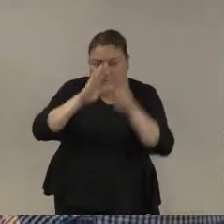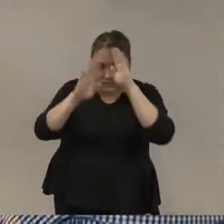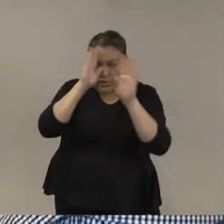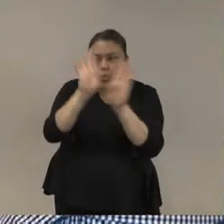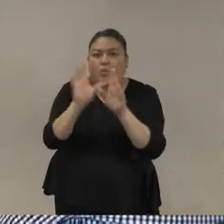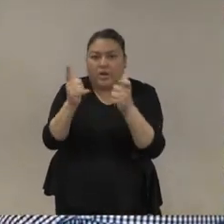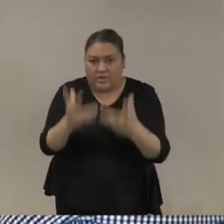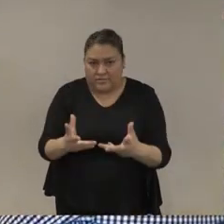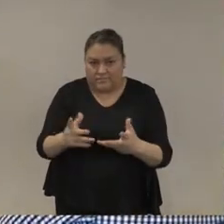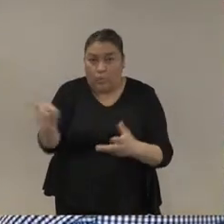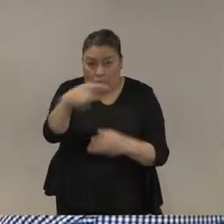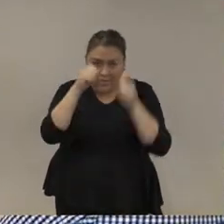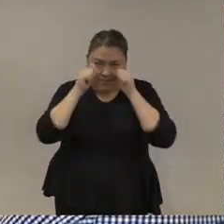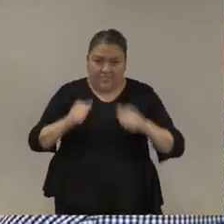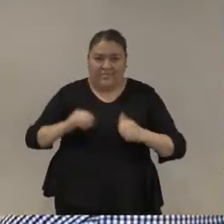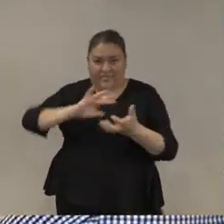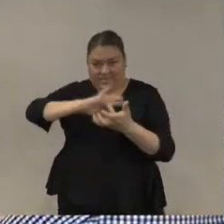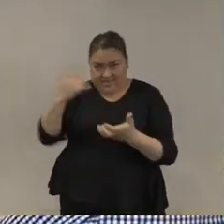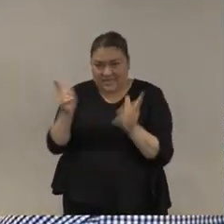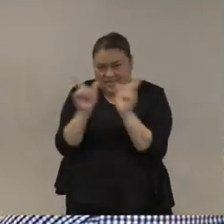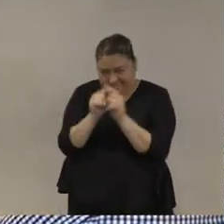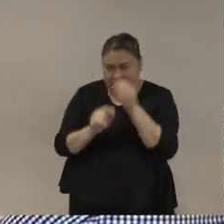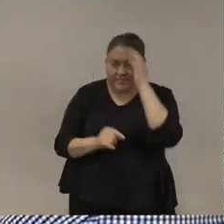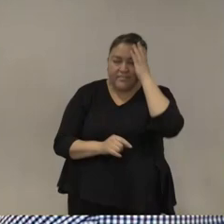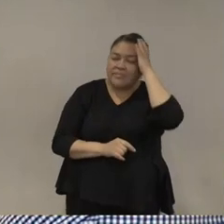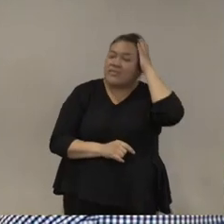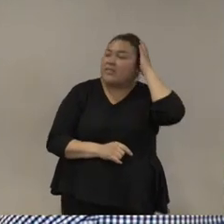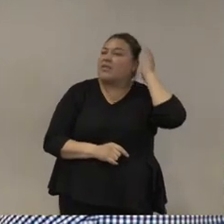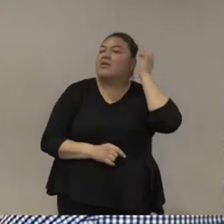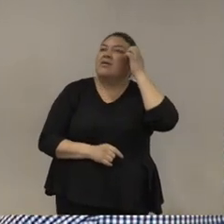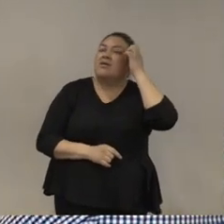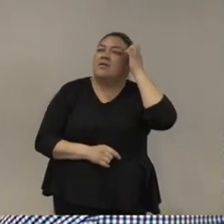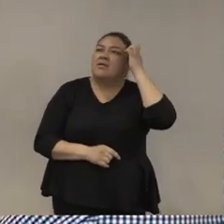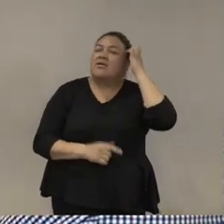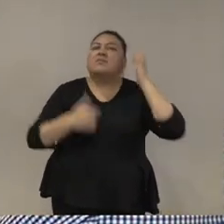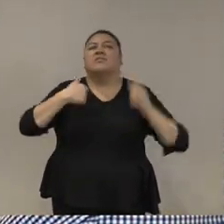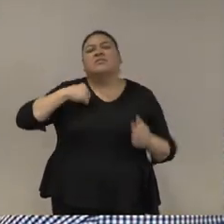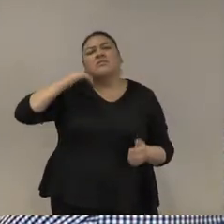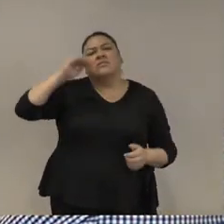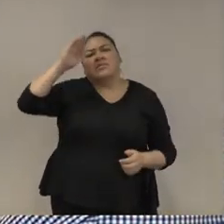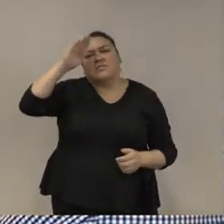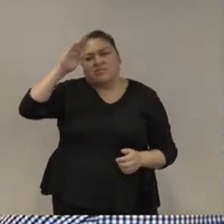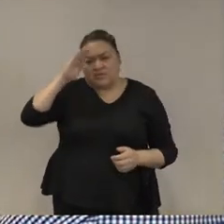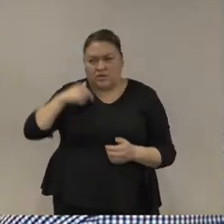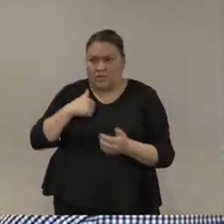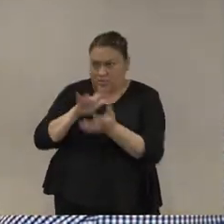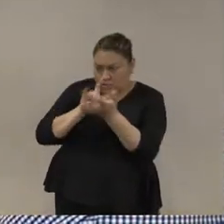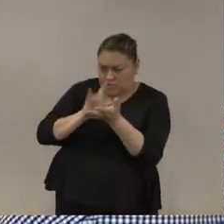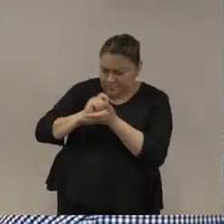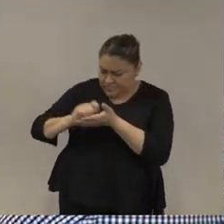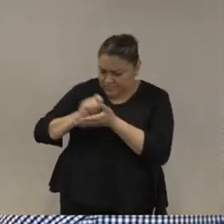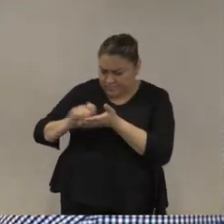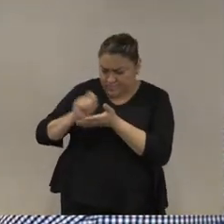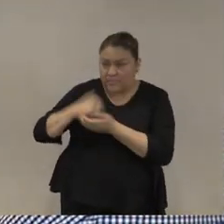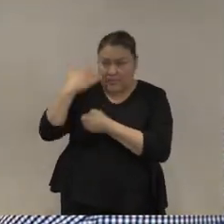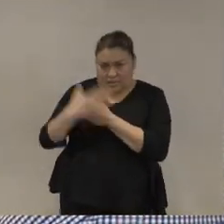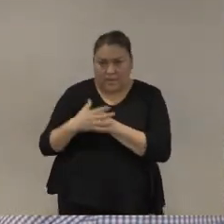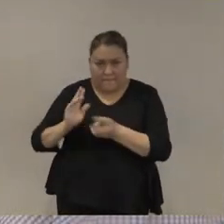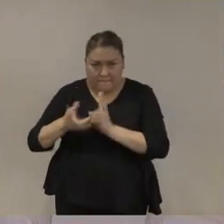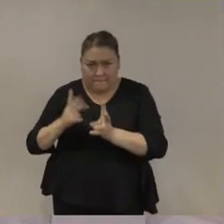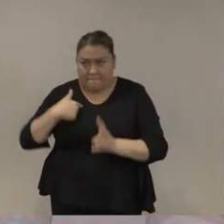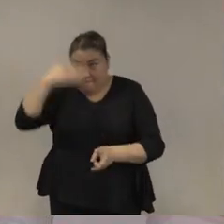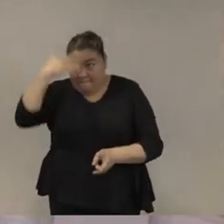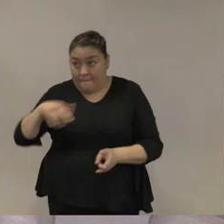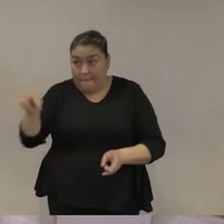gracias Anaís yo estoy apuntando varias cosas para que luego podamos tener una conversación y les pediría yo entiendo que todos los